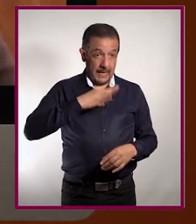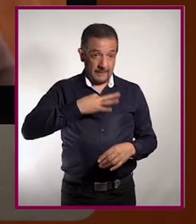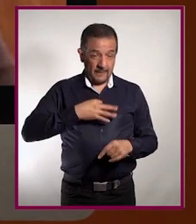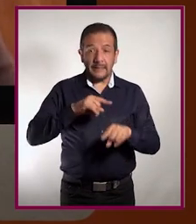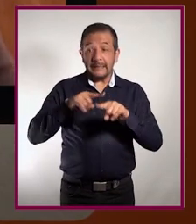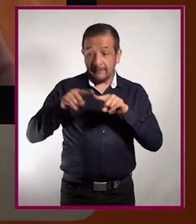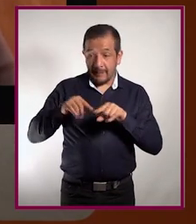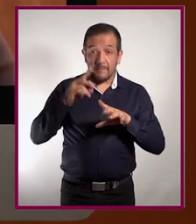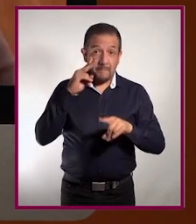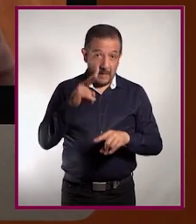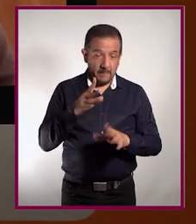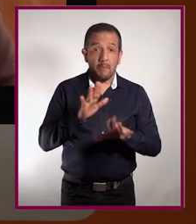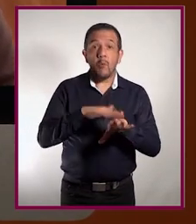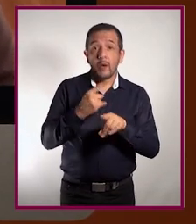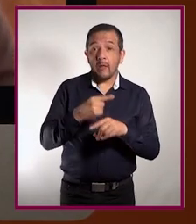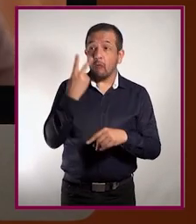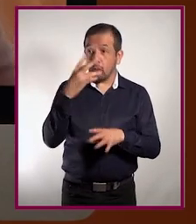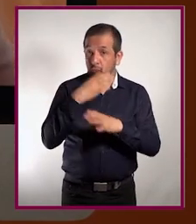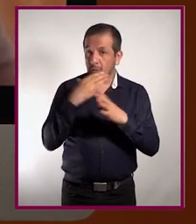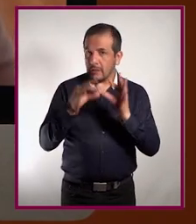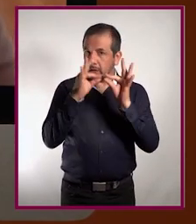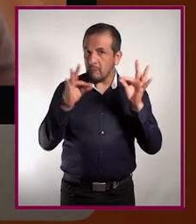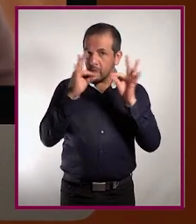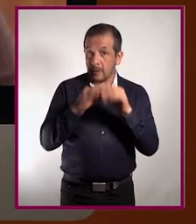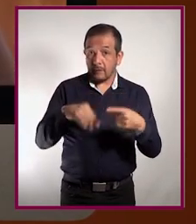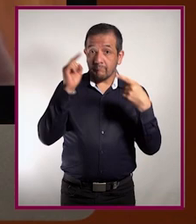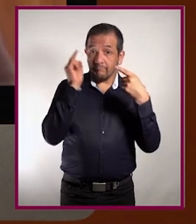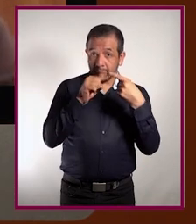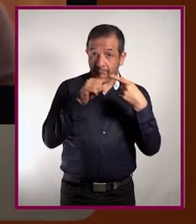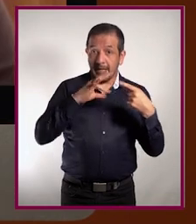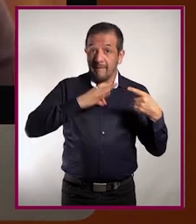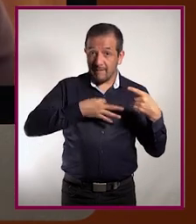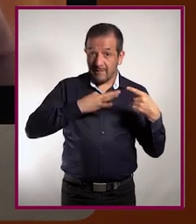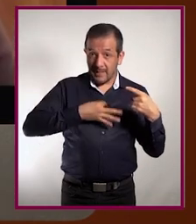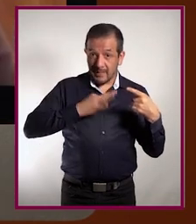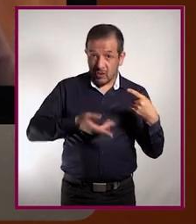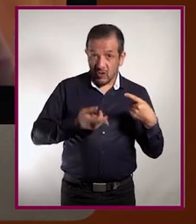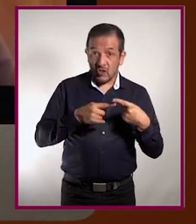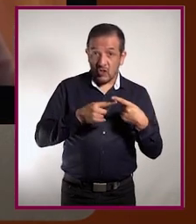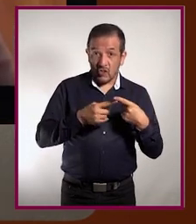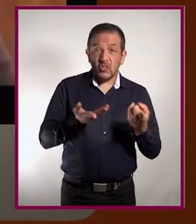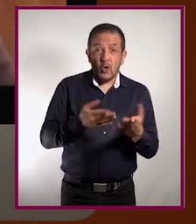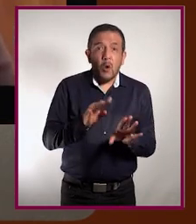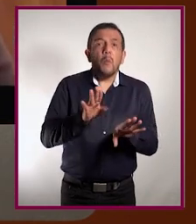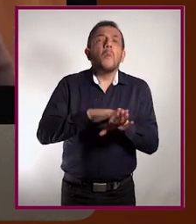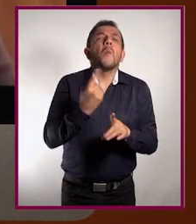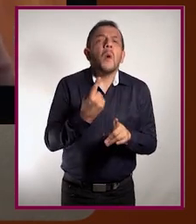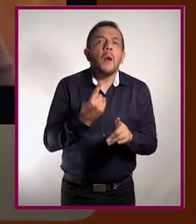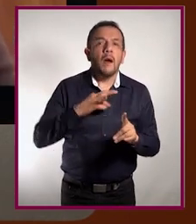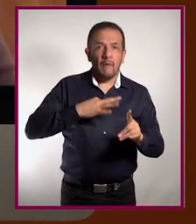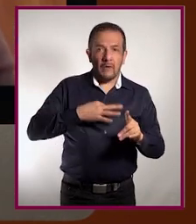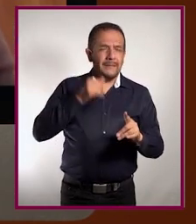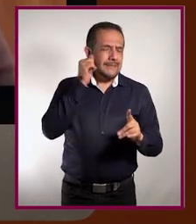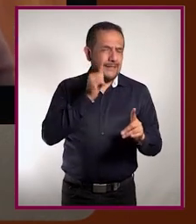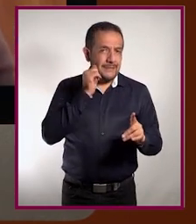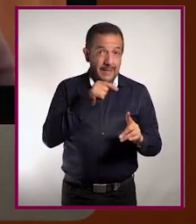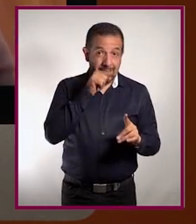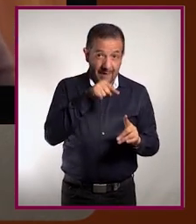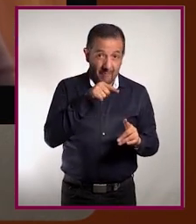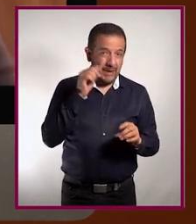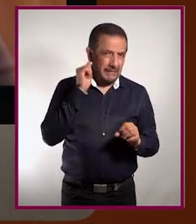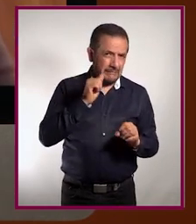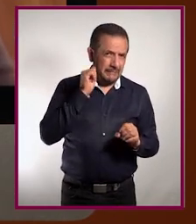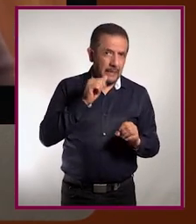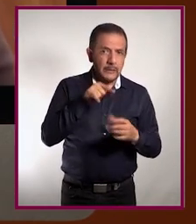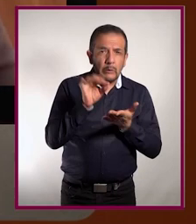distinguen de otras enfermedades principalmente por dos cosas. Una es por sus causas, o sea, las causas de las infecciones siempre, siempre,